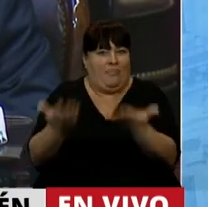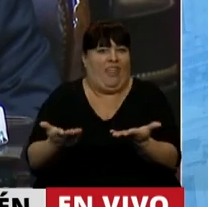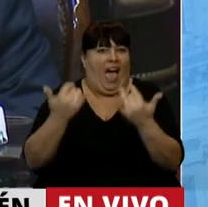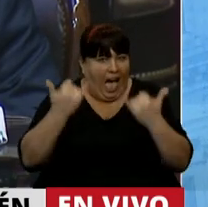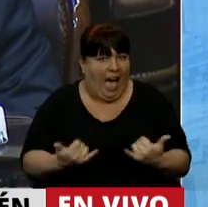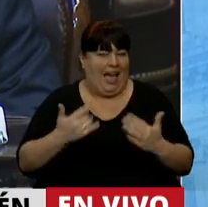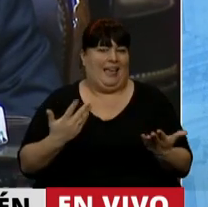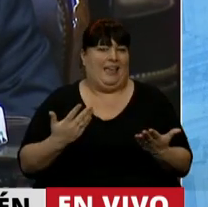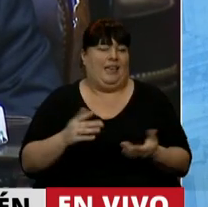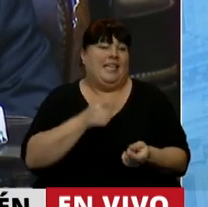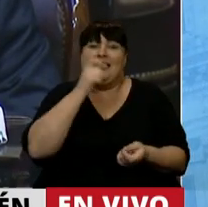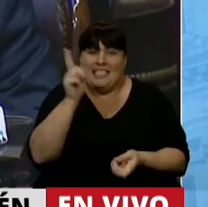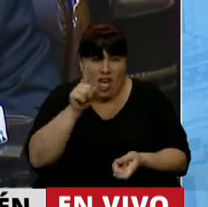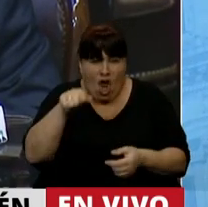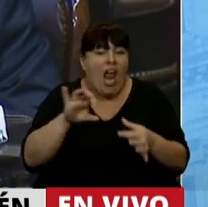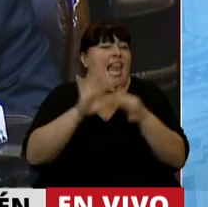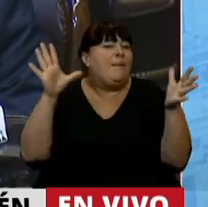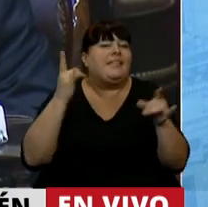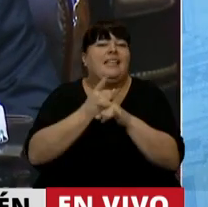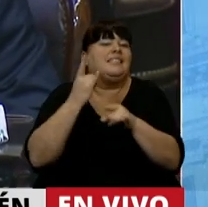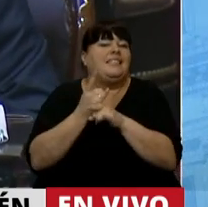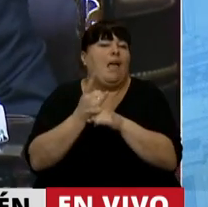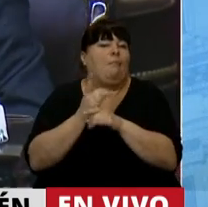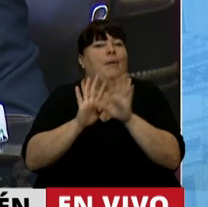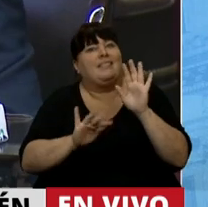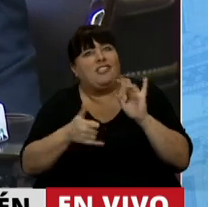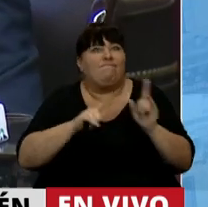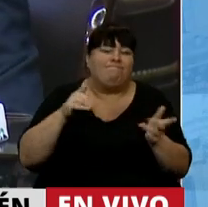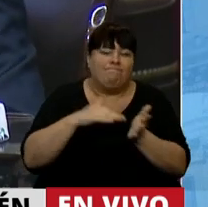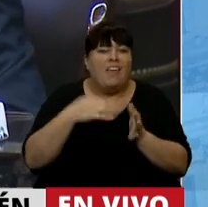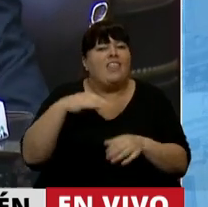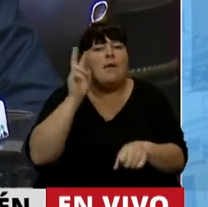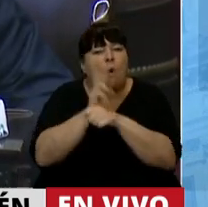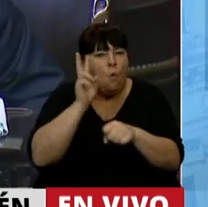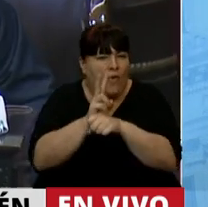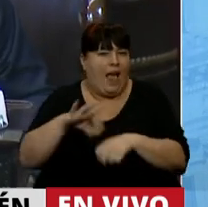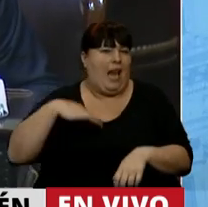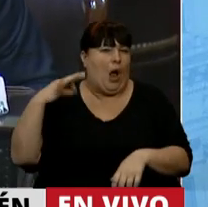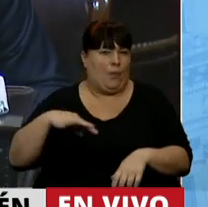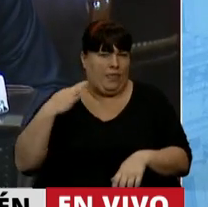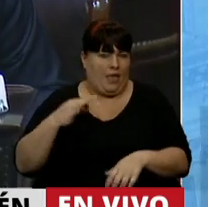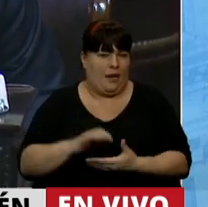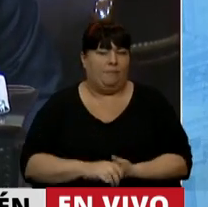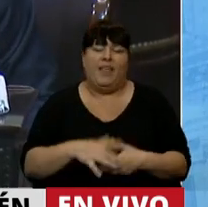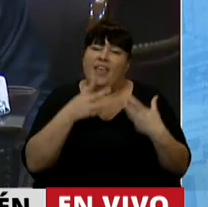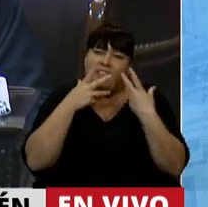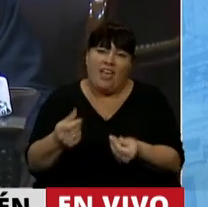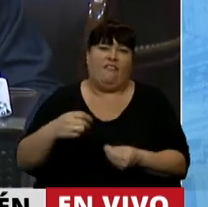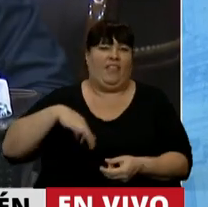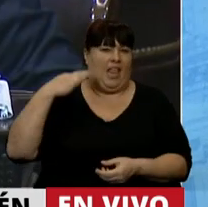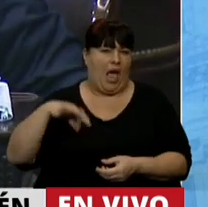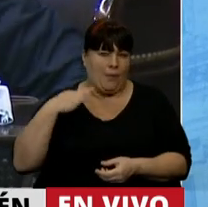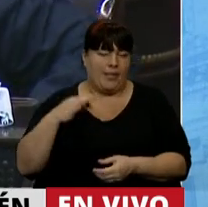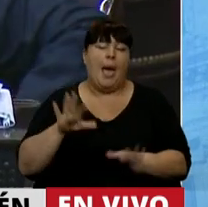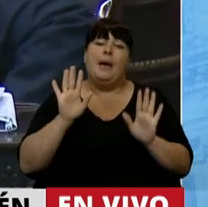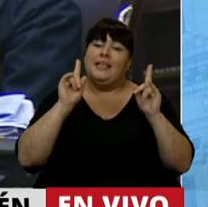ella disponibles. De lo contrario, esa libertad siempre será parcial. Cuidamos y cuidemos la vida, defendamos la vida,